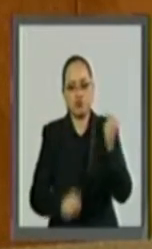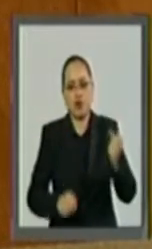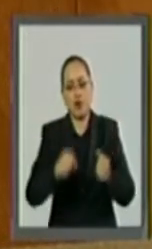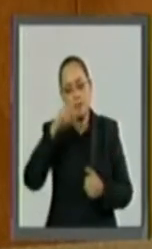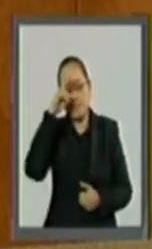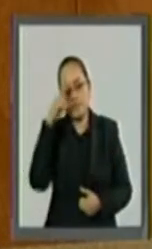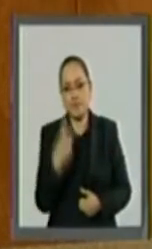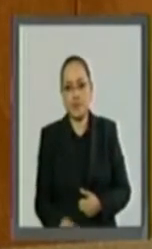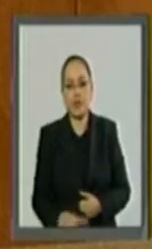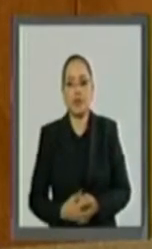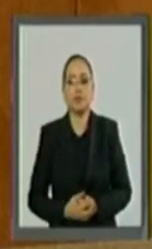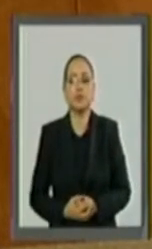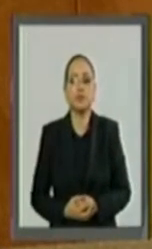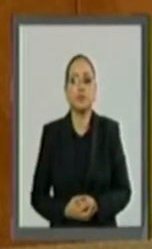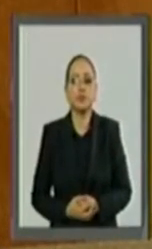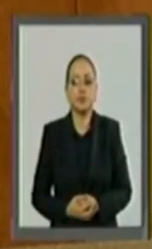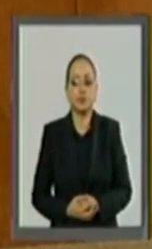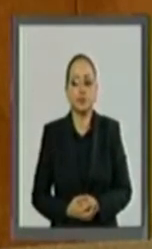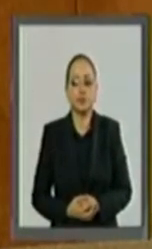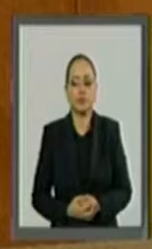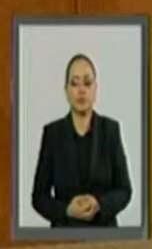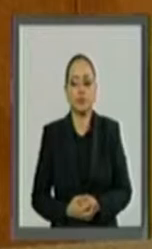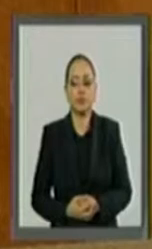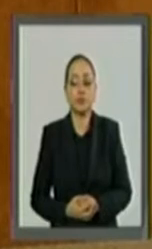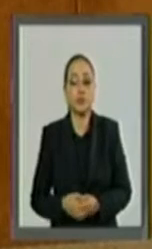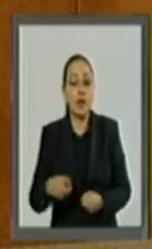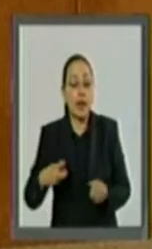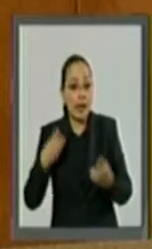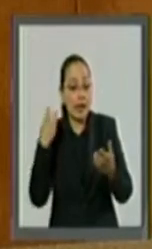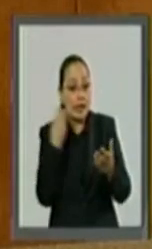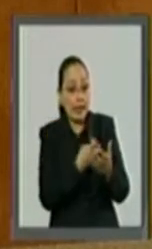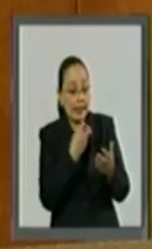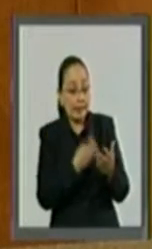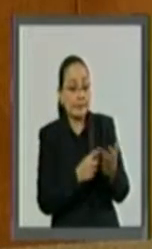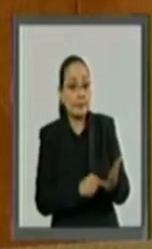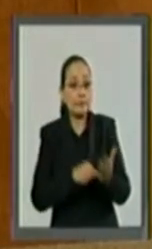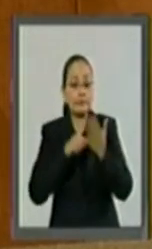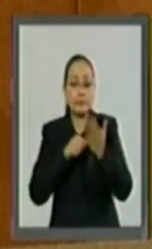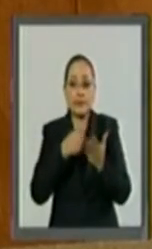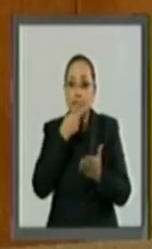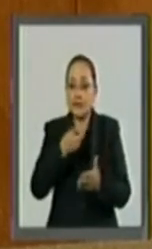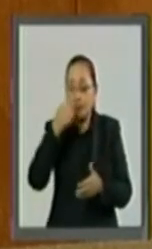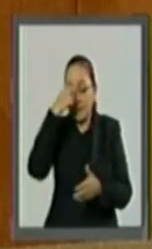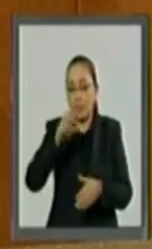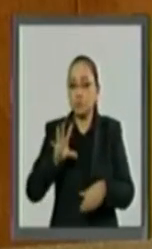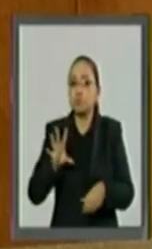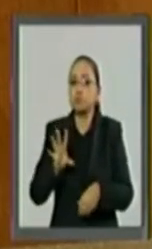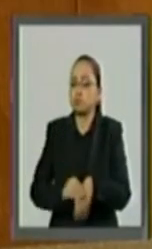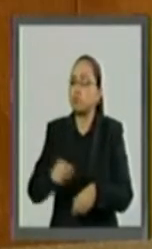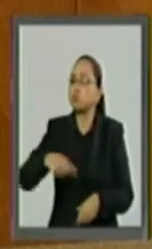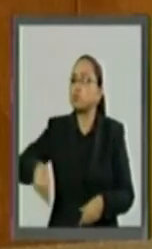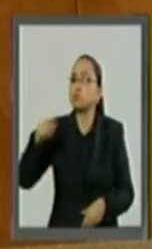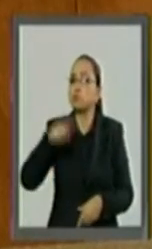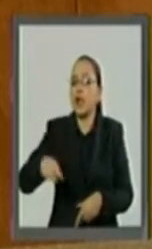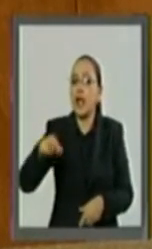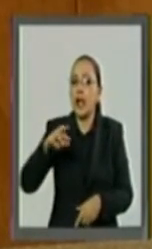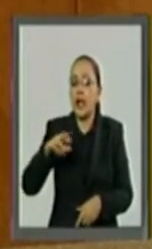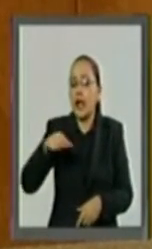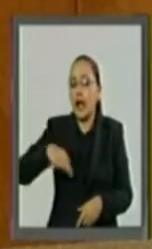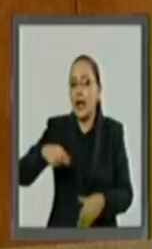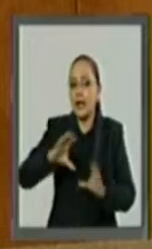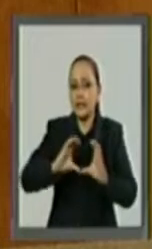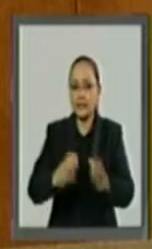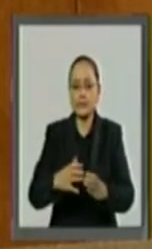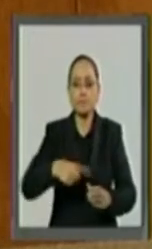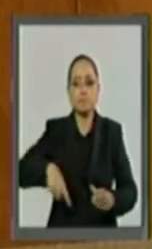de los Estados Unidos Mexicanos, el que otorga facultades exclusivas a esta soberanía